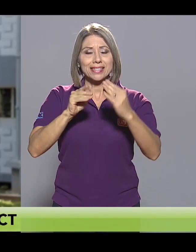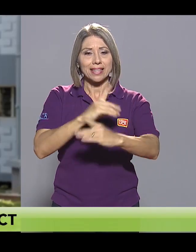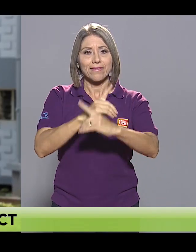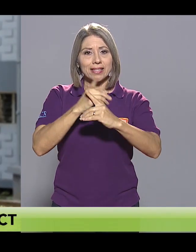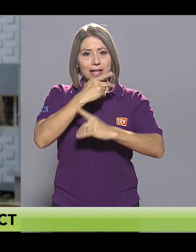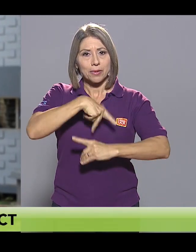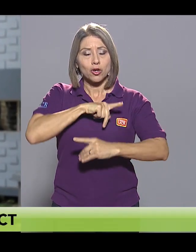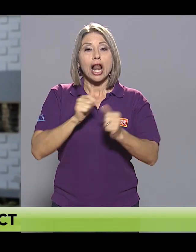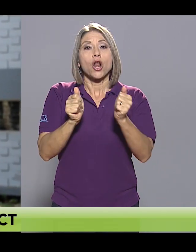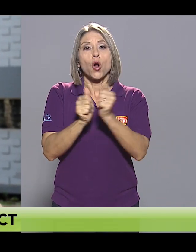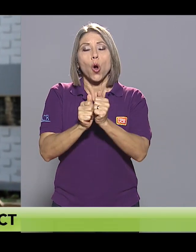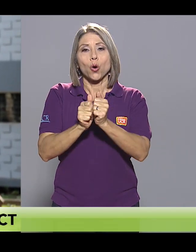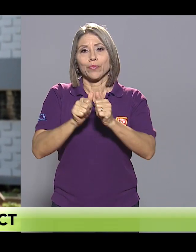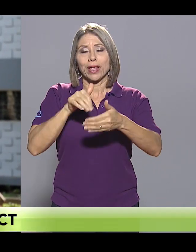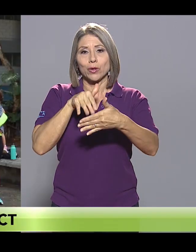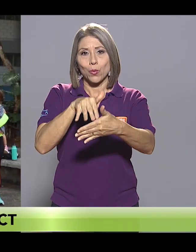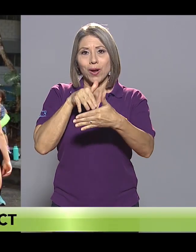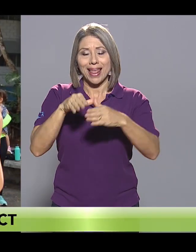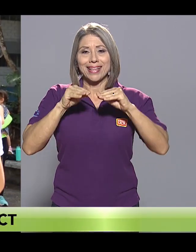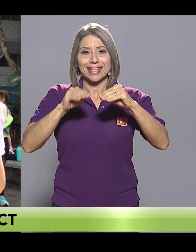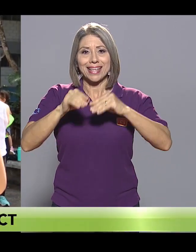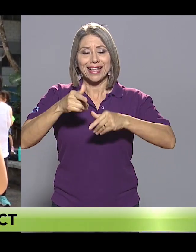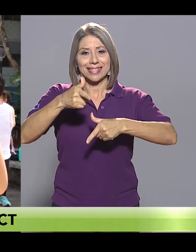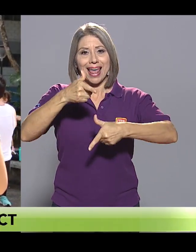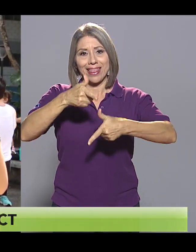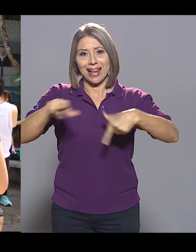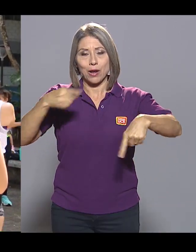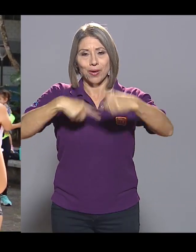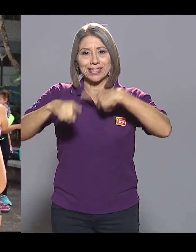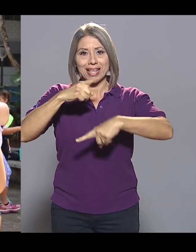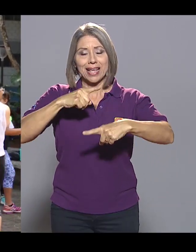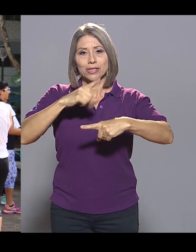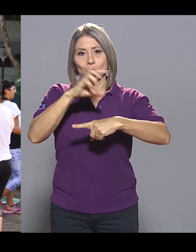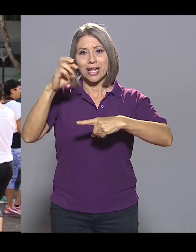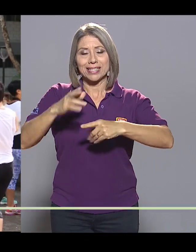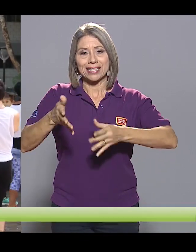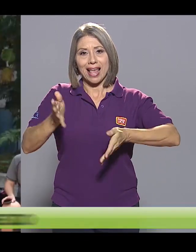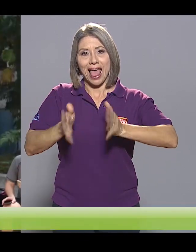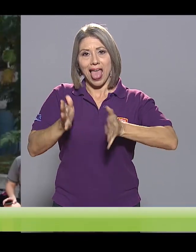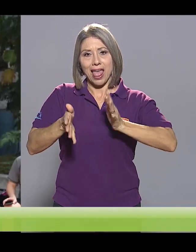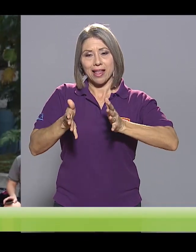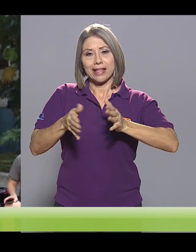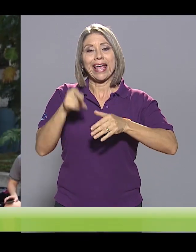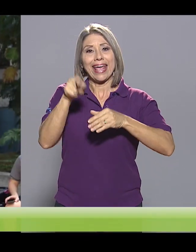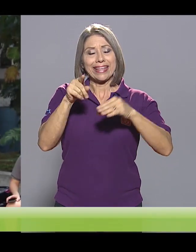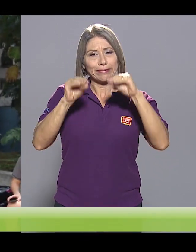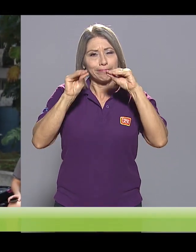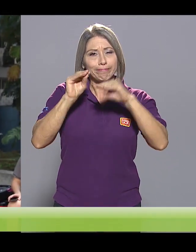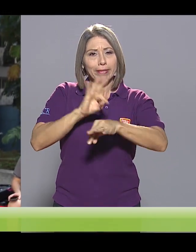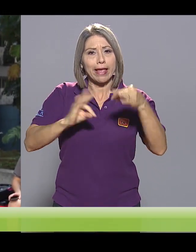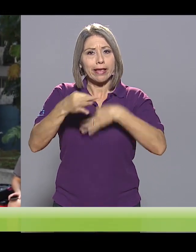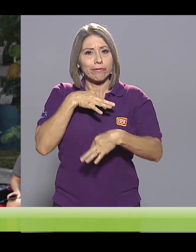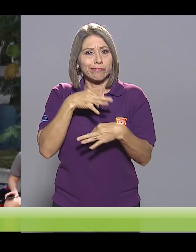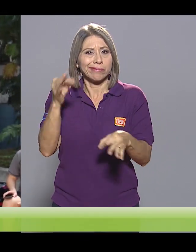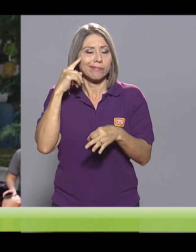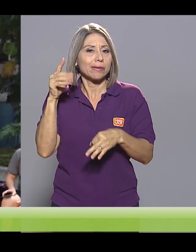Academia de Enseñanza de Lengua de Señas Costarricense, Jenson Lesko, impartió un taller gratuito para mujeres sordas.